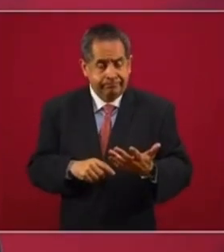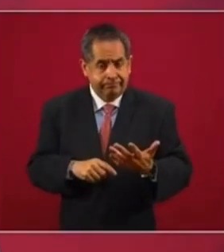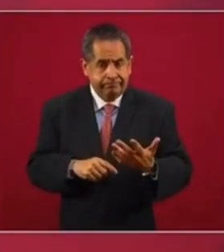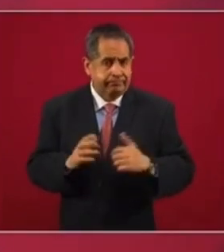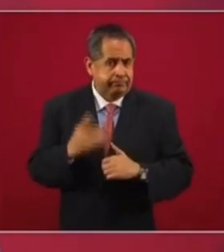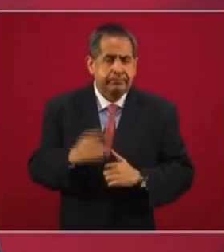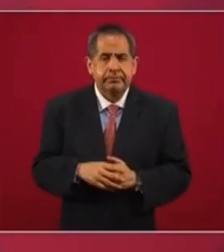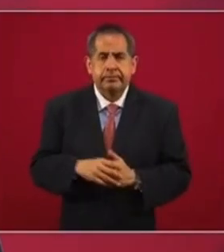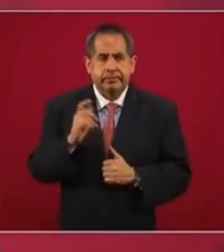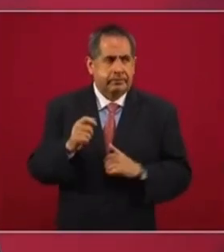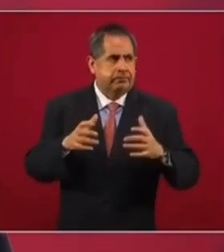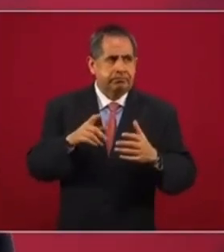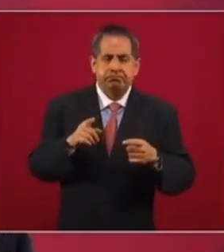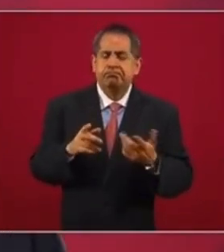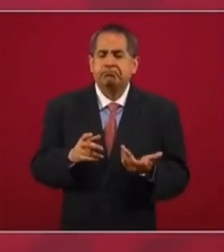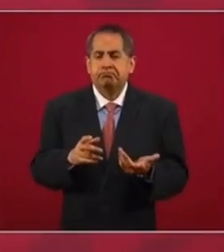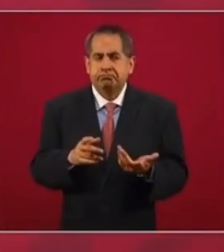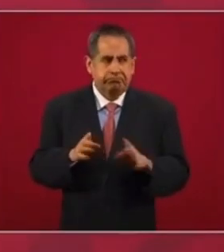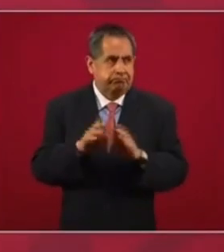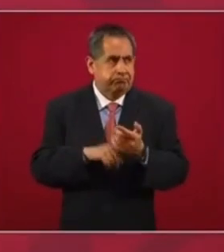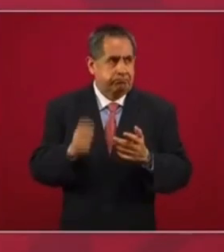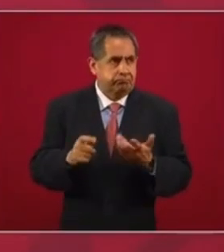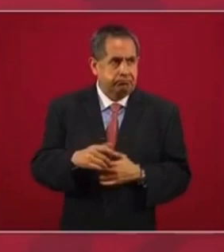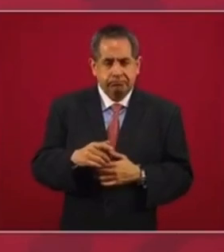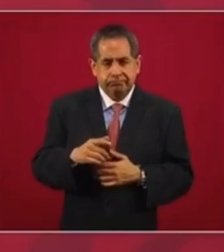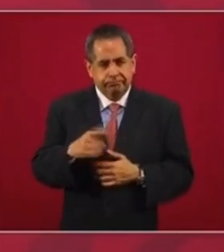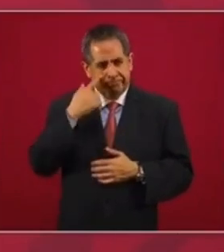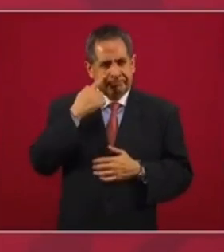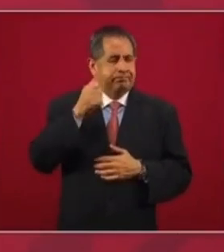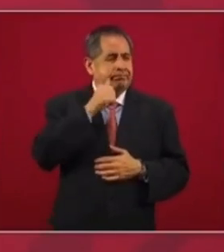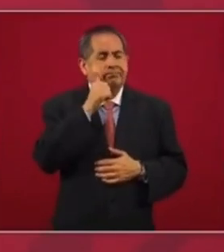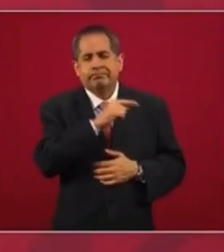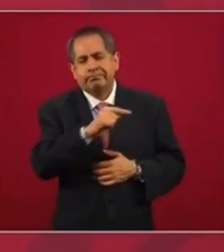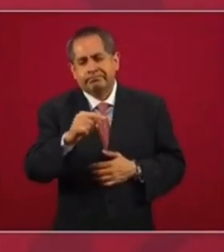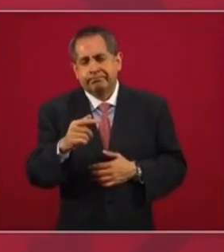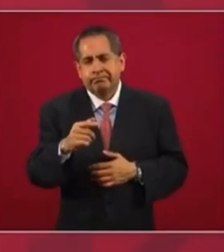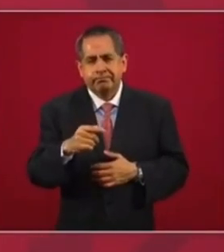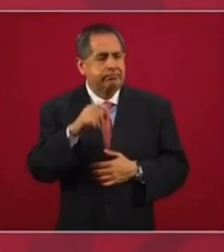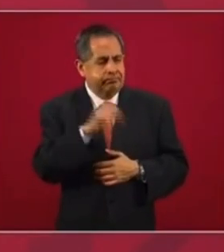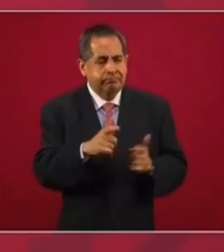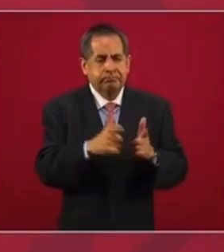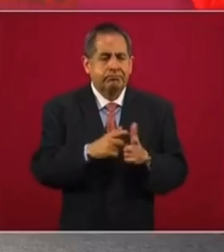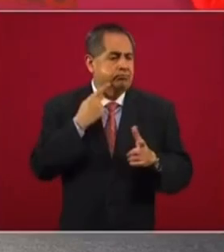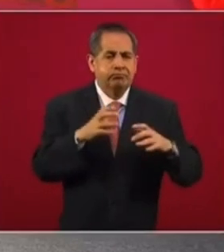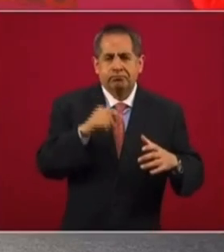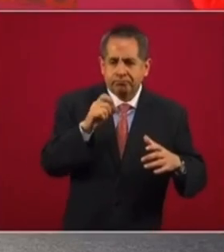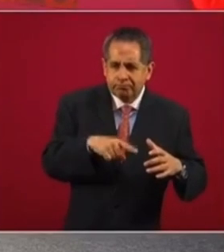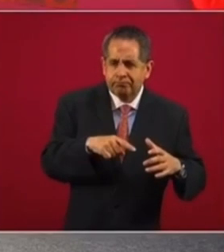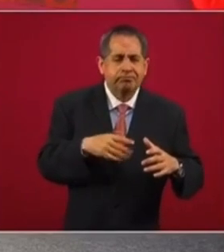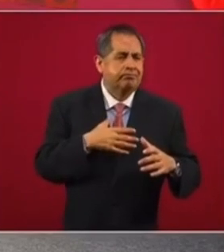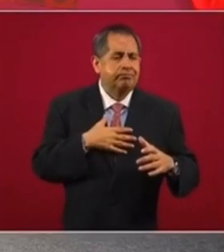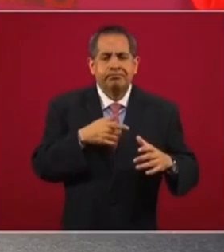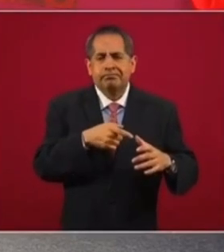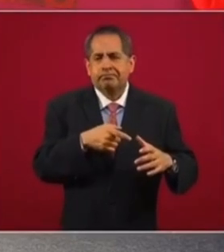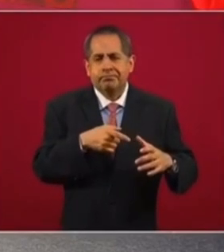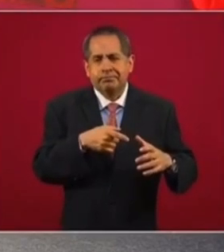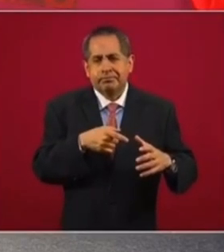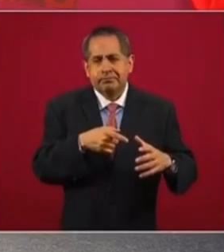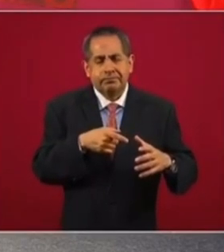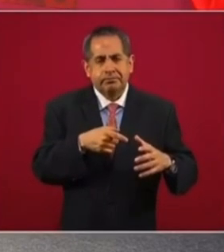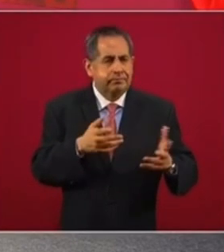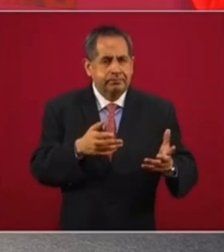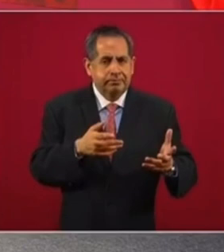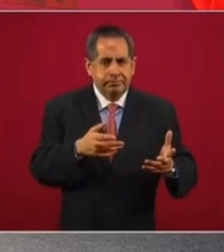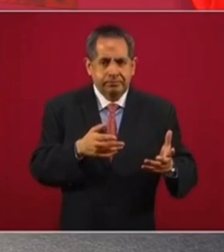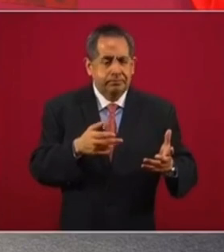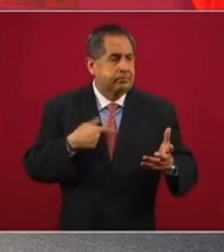porque no es tampoco raro que sea del mismo partido el